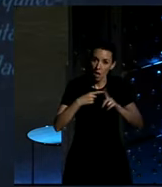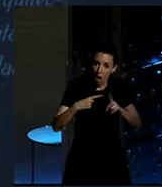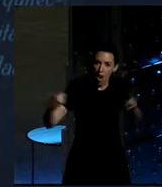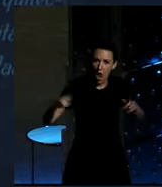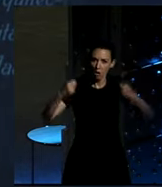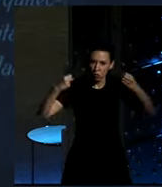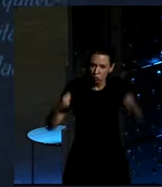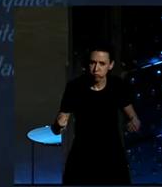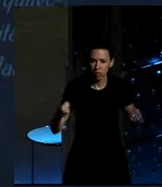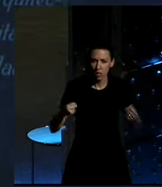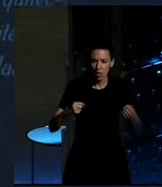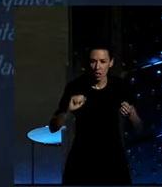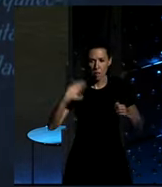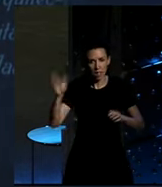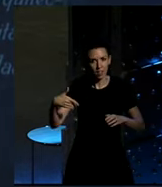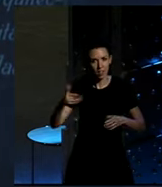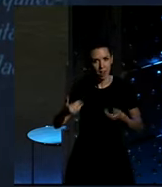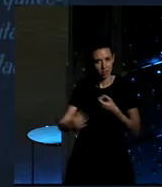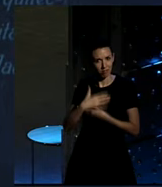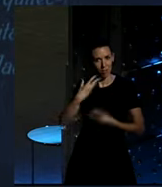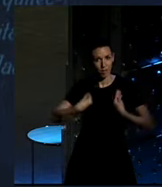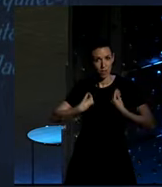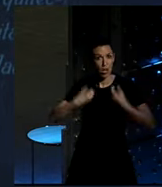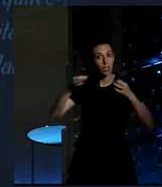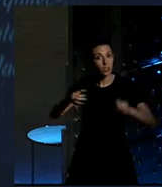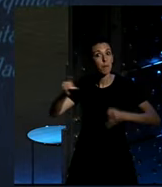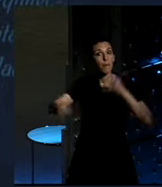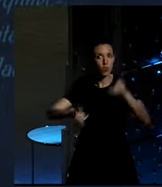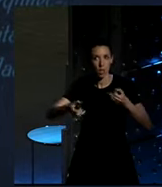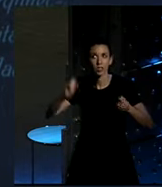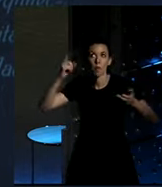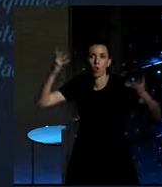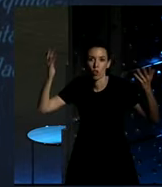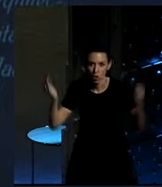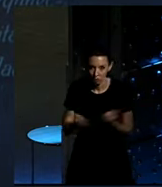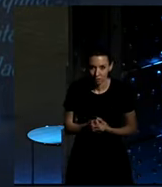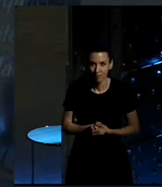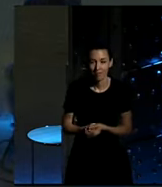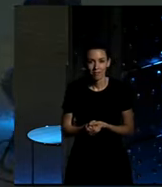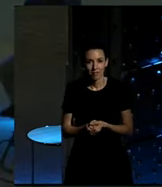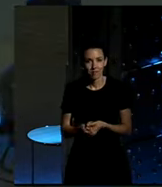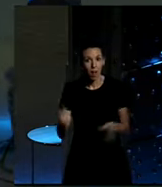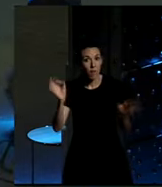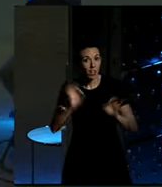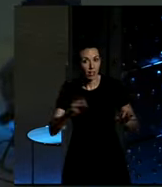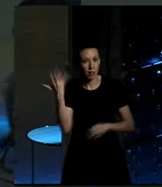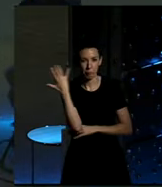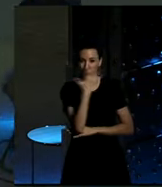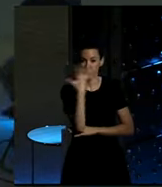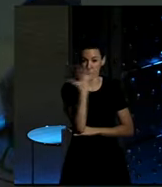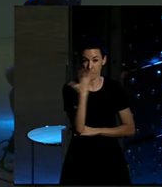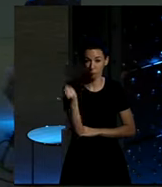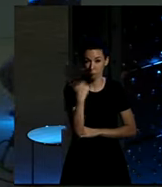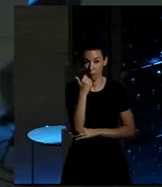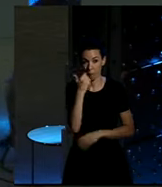intenso y que impacte eso en nuestras vidas, siempre en bicicleta, por Dios. Además, nadie va a sospechar de